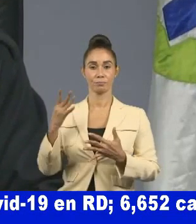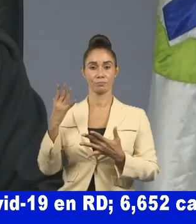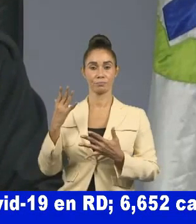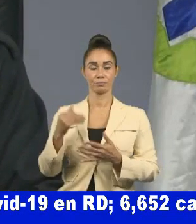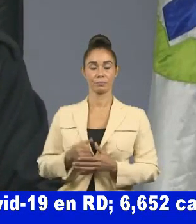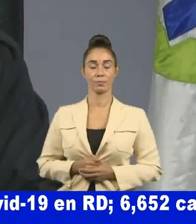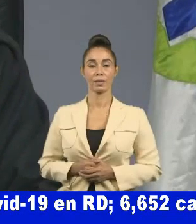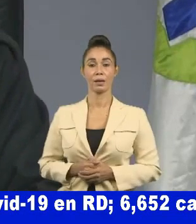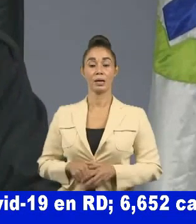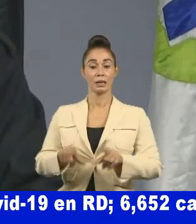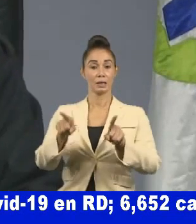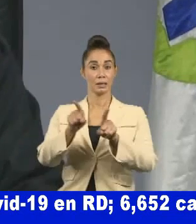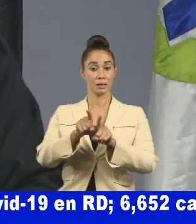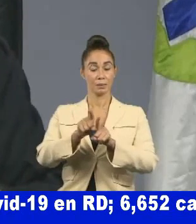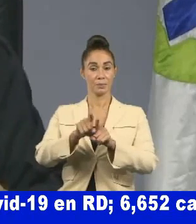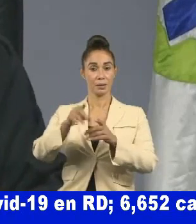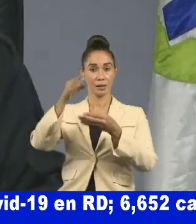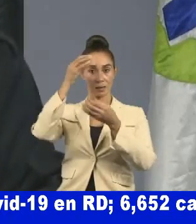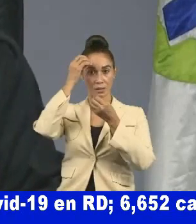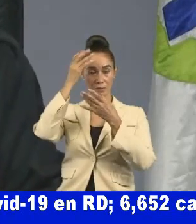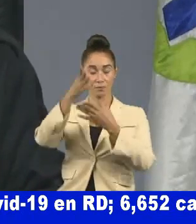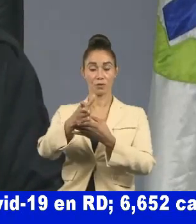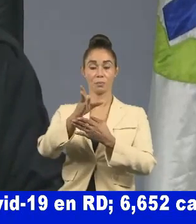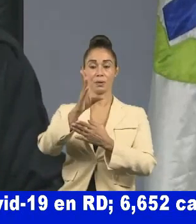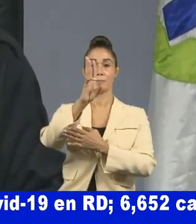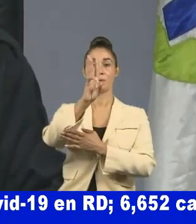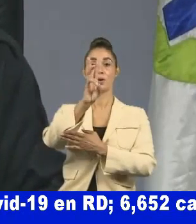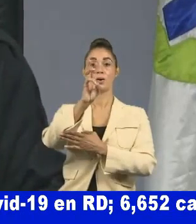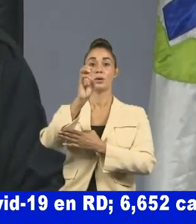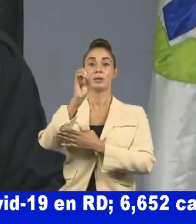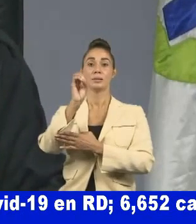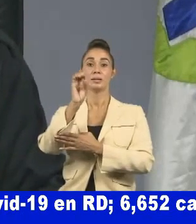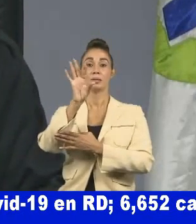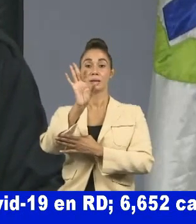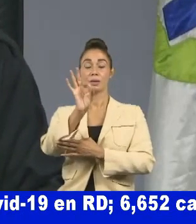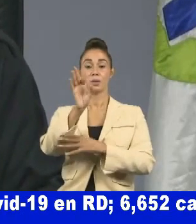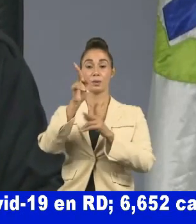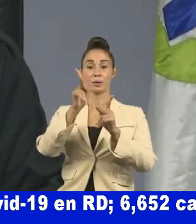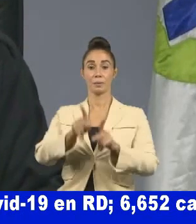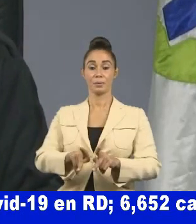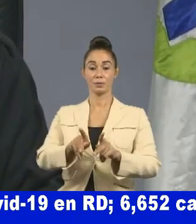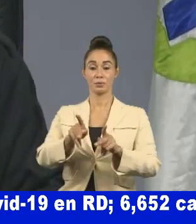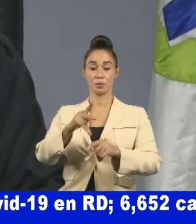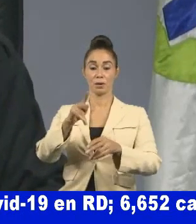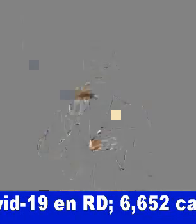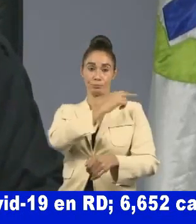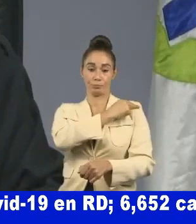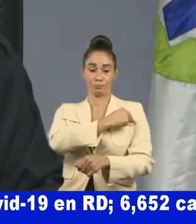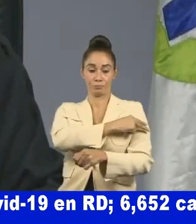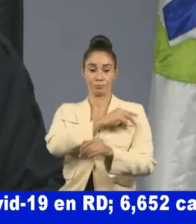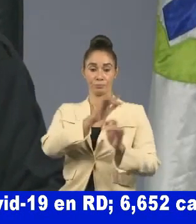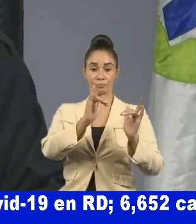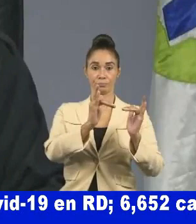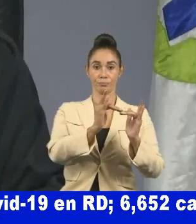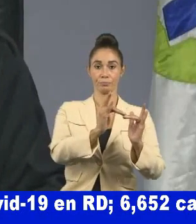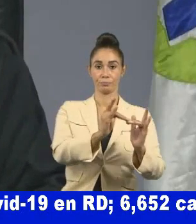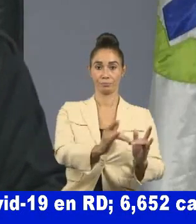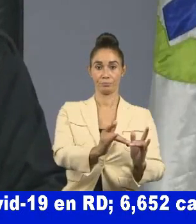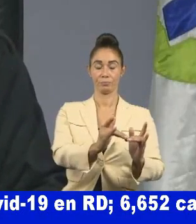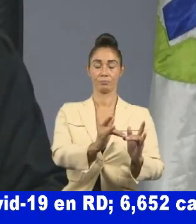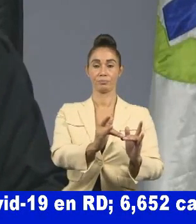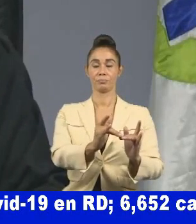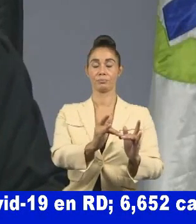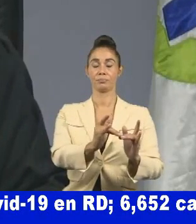de 609 personas hospitalizadas en